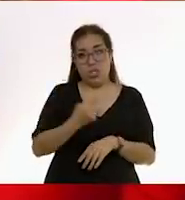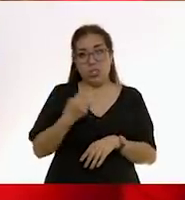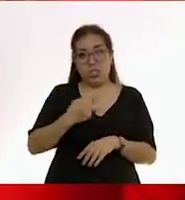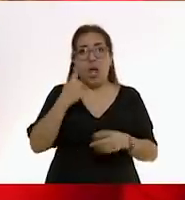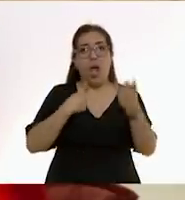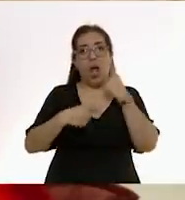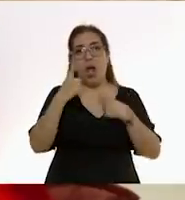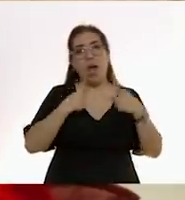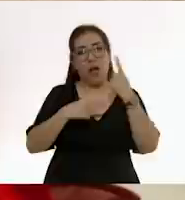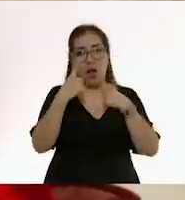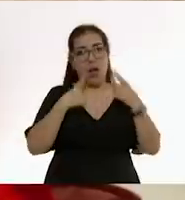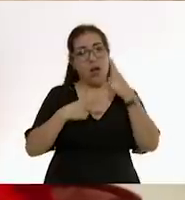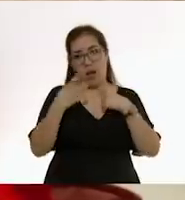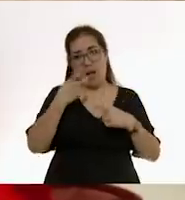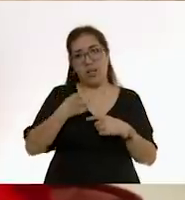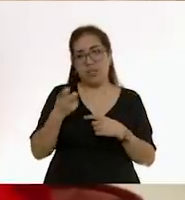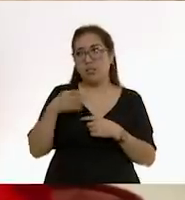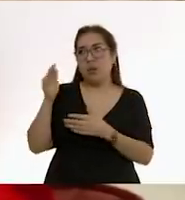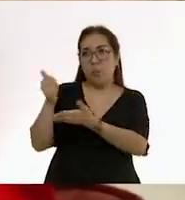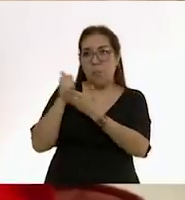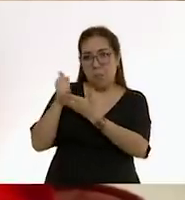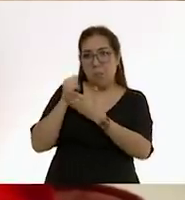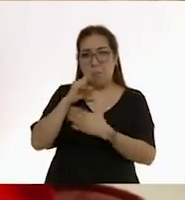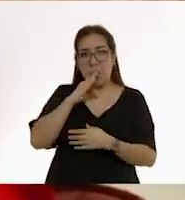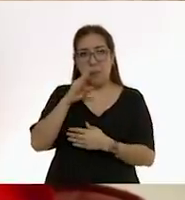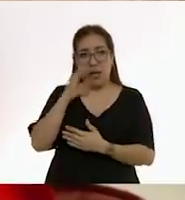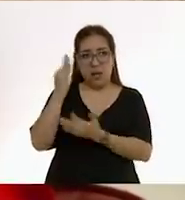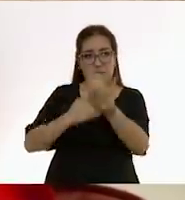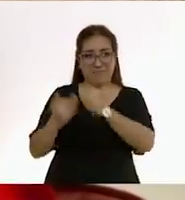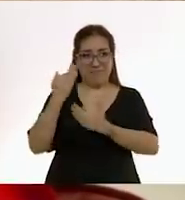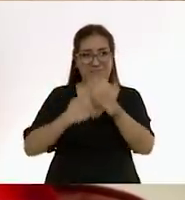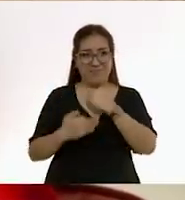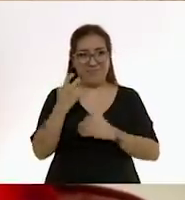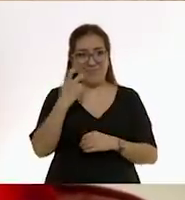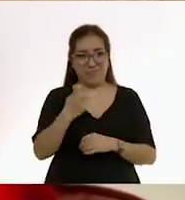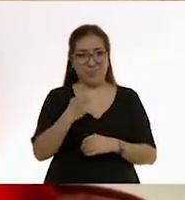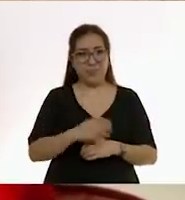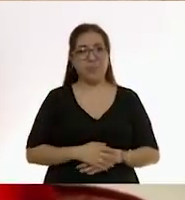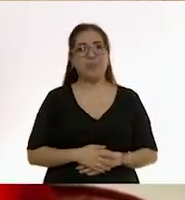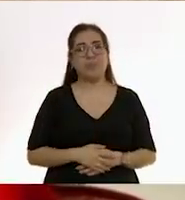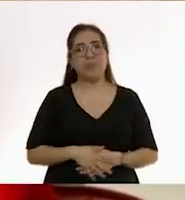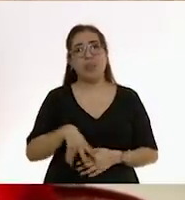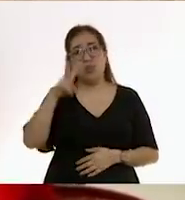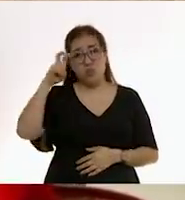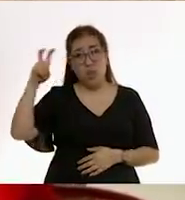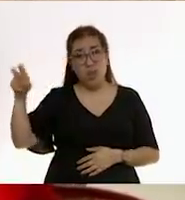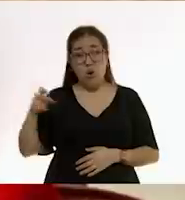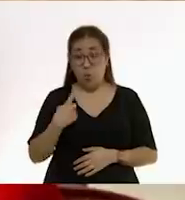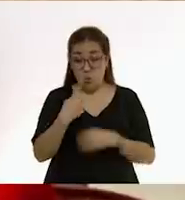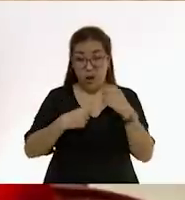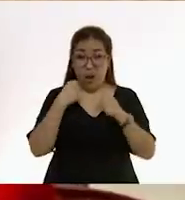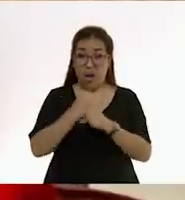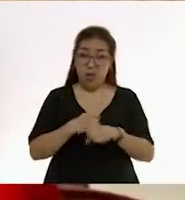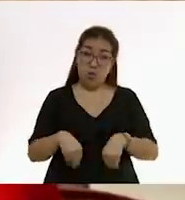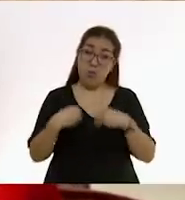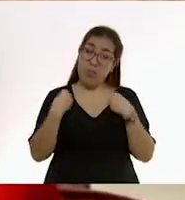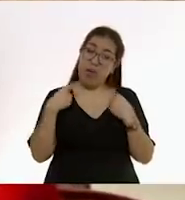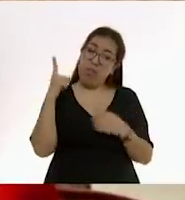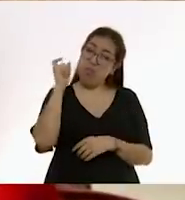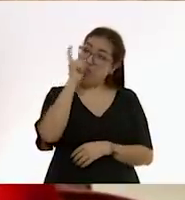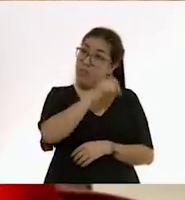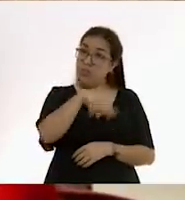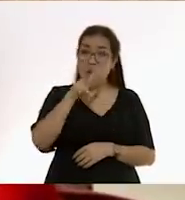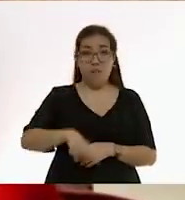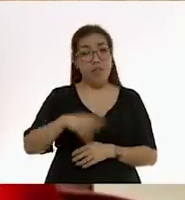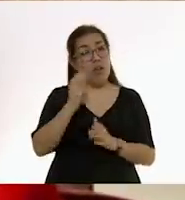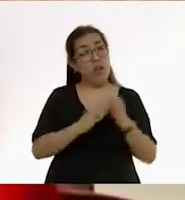básicamente llorar. Todas estas son etapas y eso es muy importante. El sueño, claro que es difícil el primer año de vida. Si se fijan, hay muchas cosas